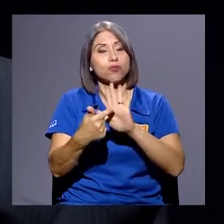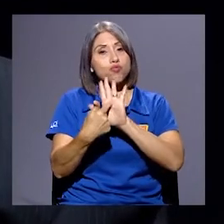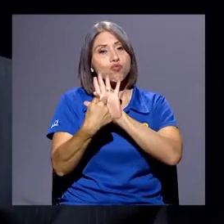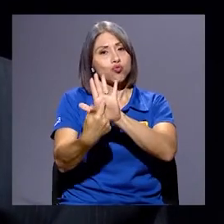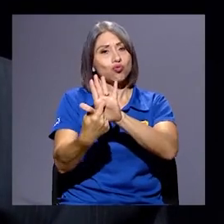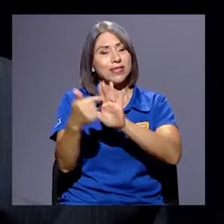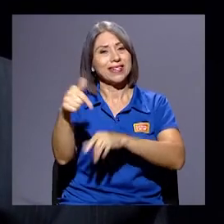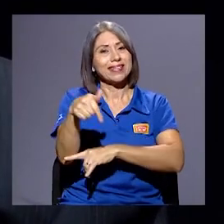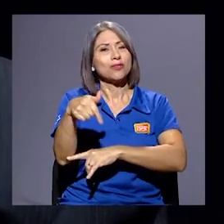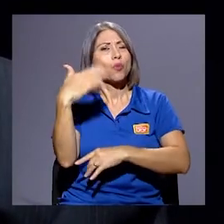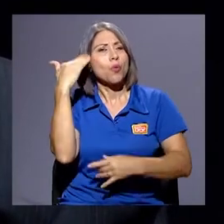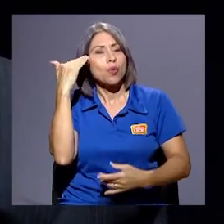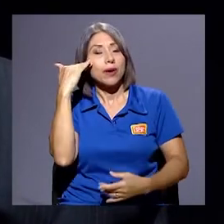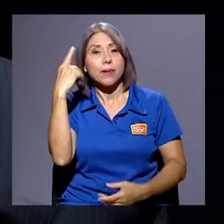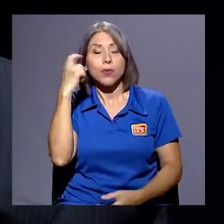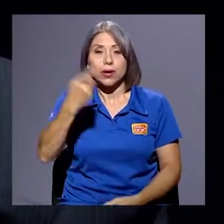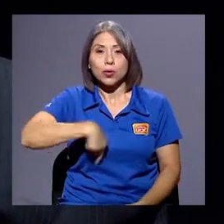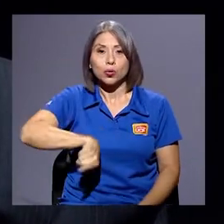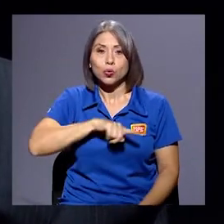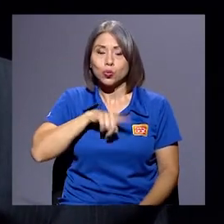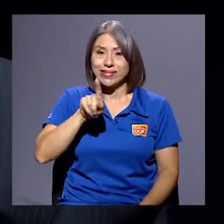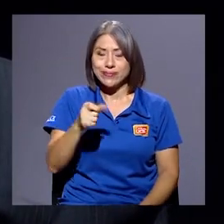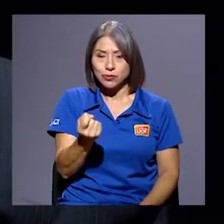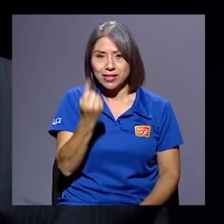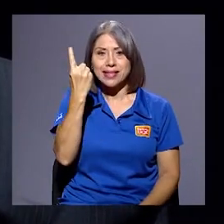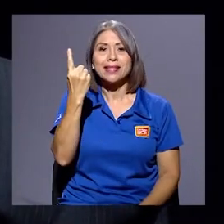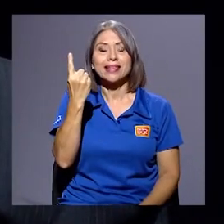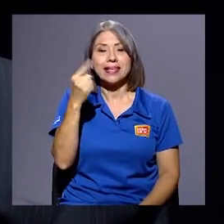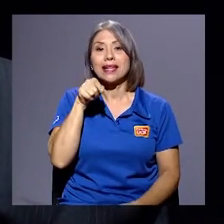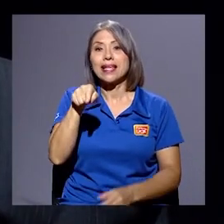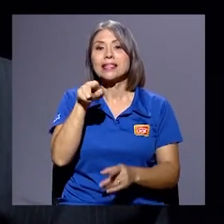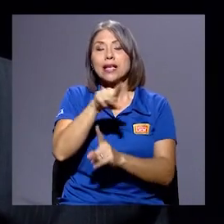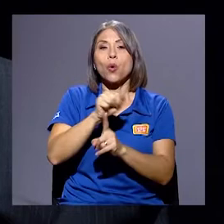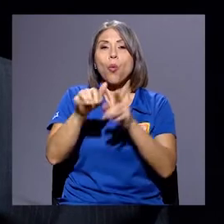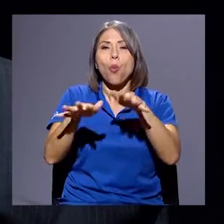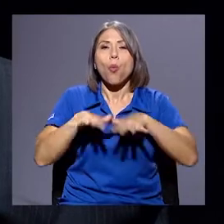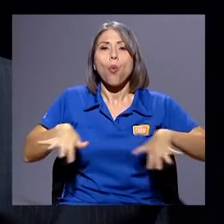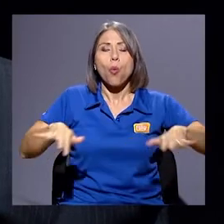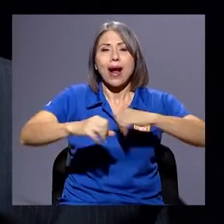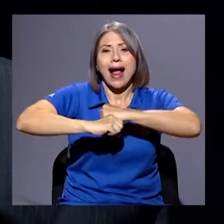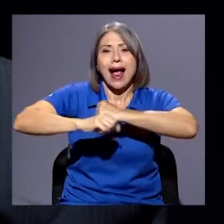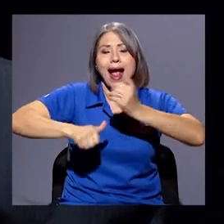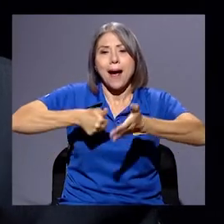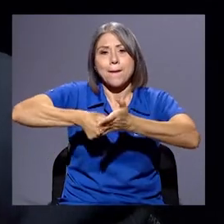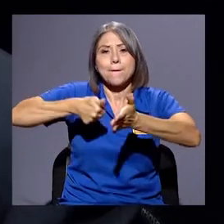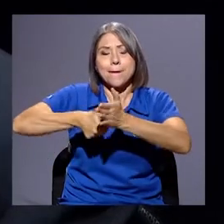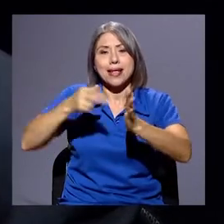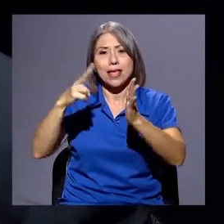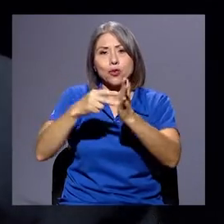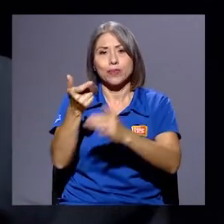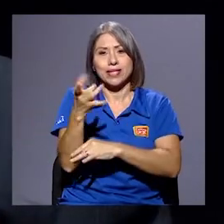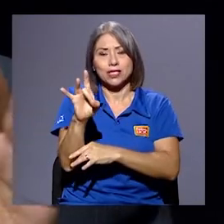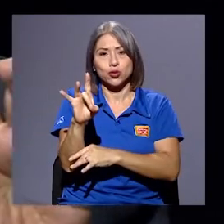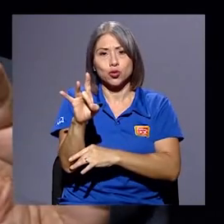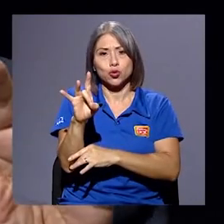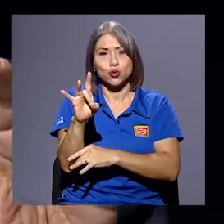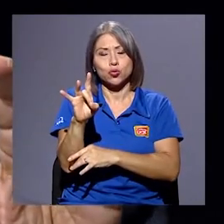tendríamos que entender, digamos, ese contexto de la campaña del 2018, en un largo